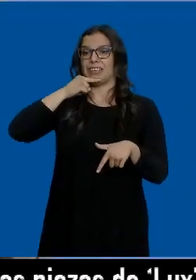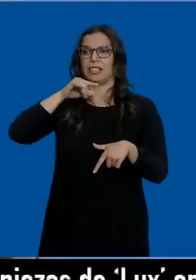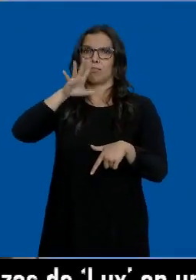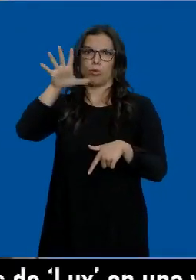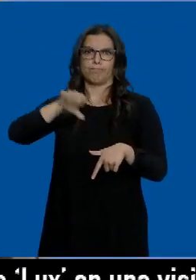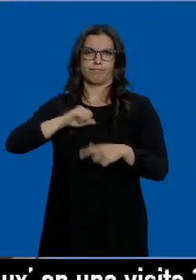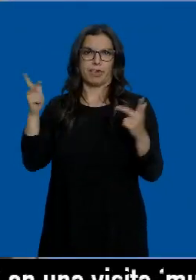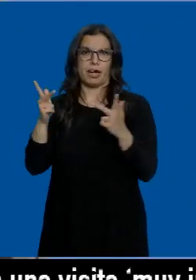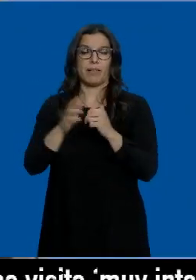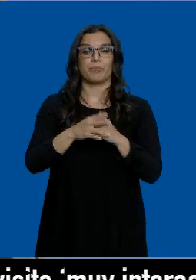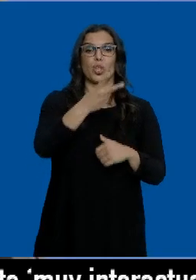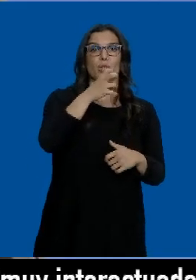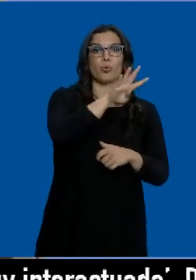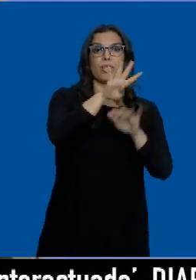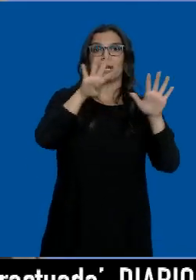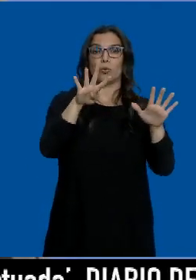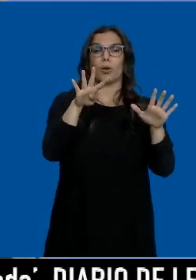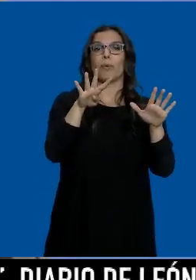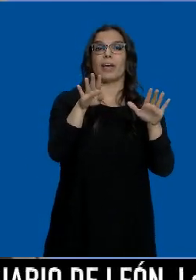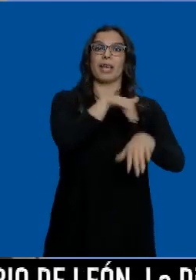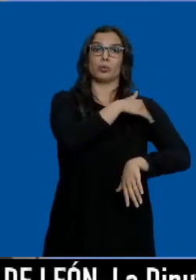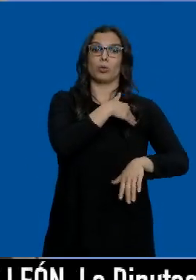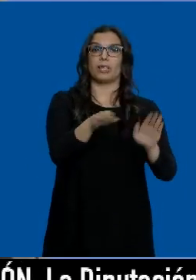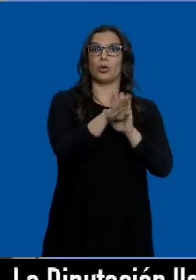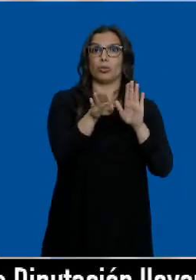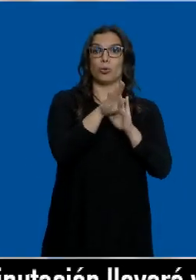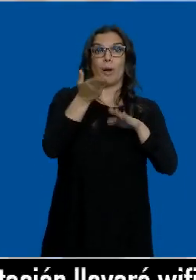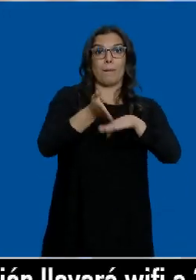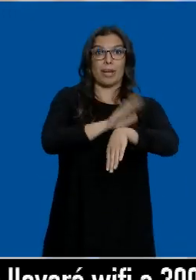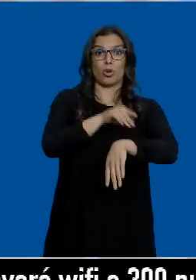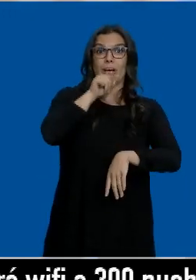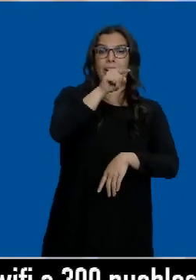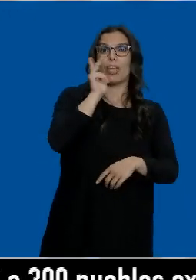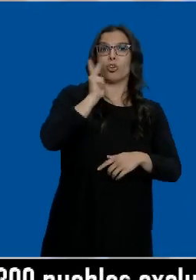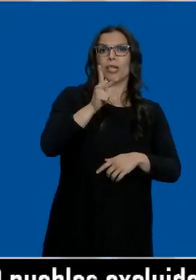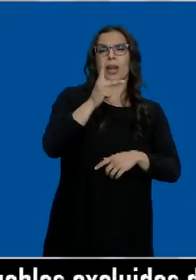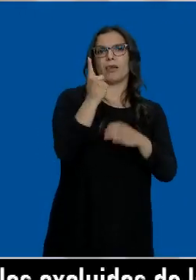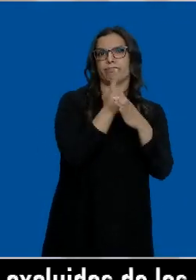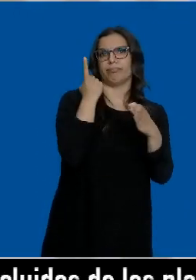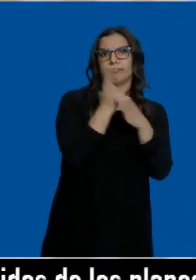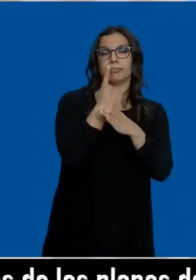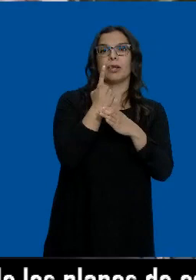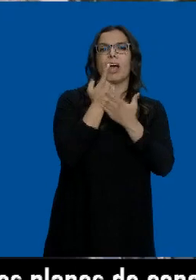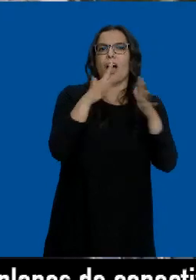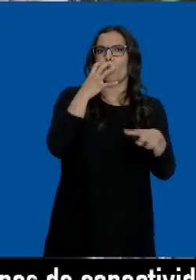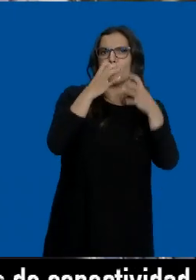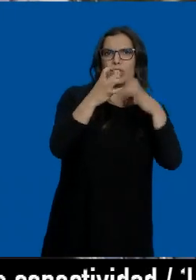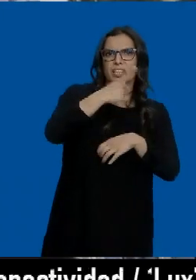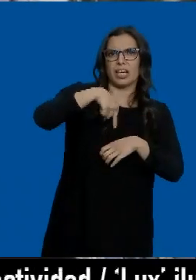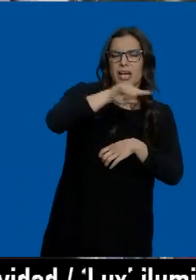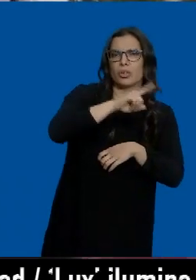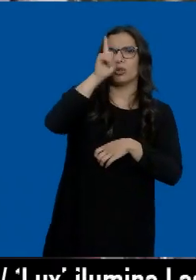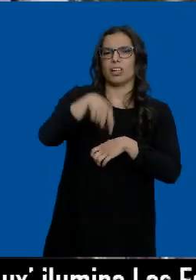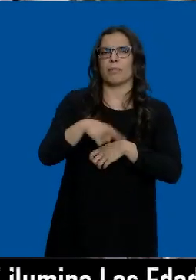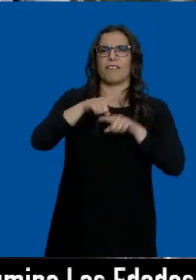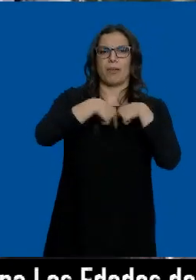Mientras 249 estudiantes siguen aislados en hoteles de Palma a pesar de sus protestas y las de sus familias. Han presentado decenas de peticiones de habeas